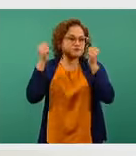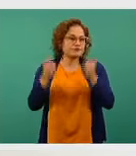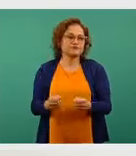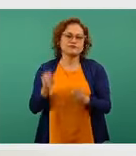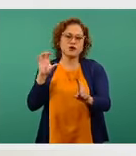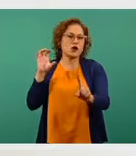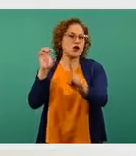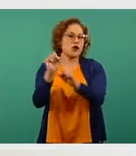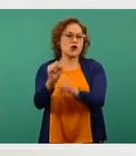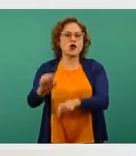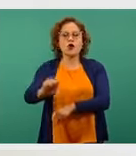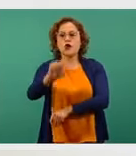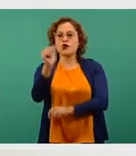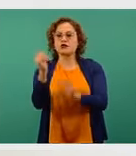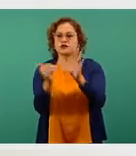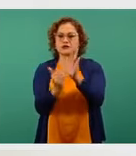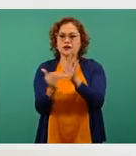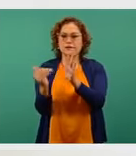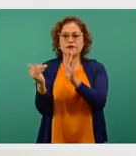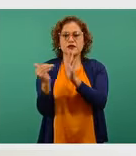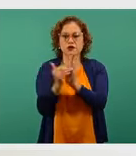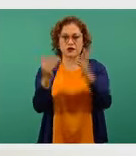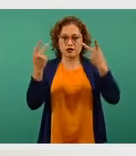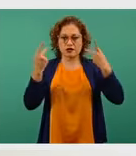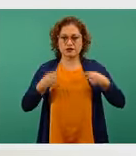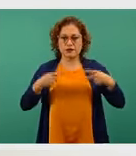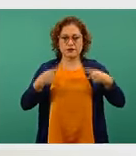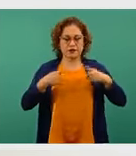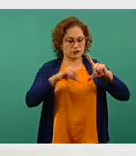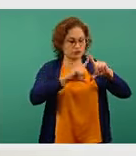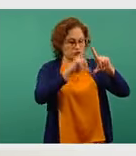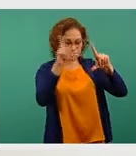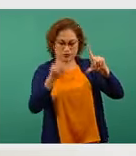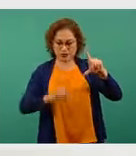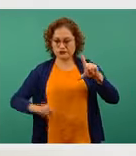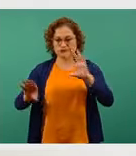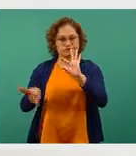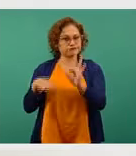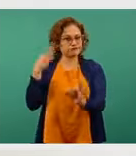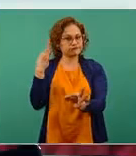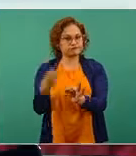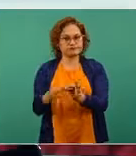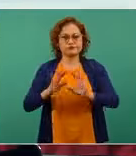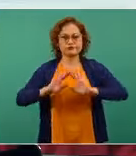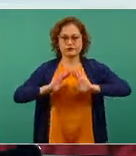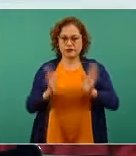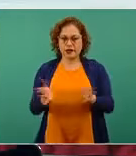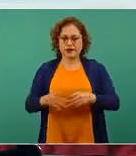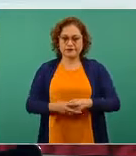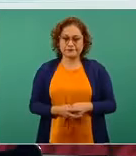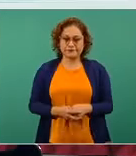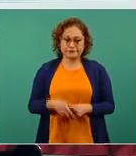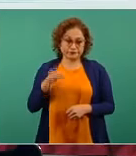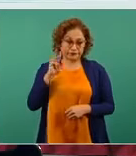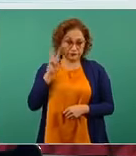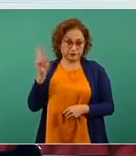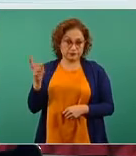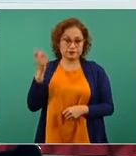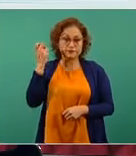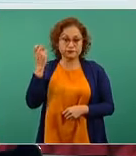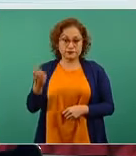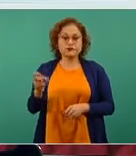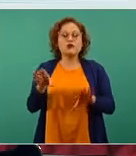tiene más de 11 millones, podemos asumirlo, de vacunas aplicadas. La siguiente nos muestra cómo se